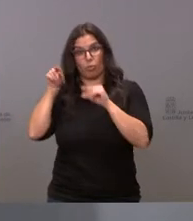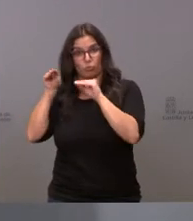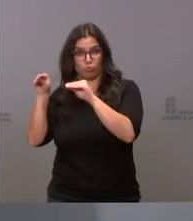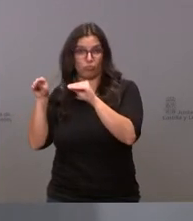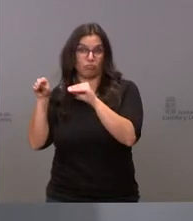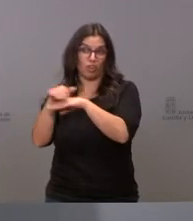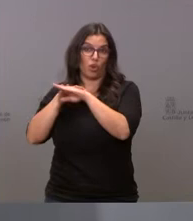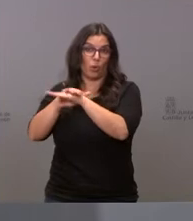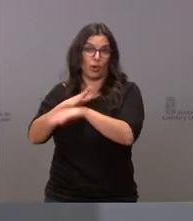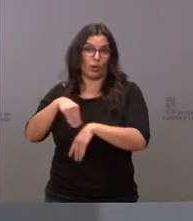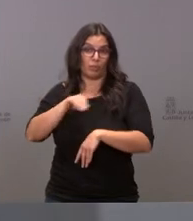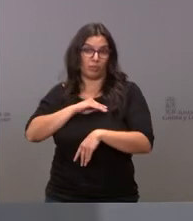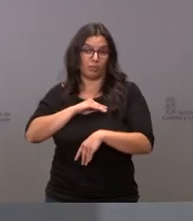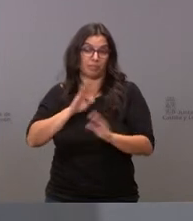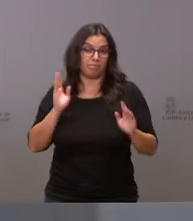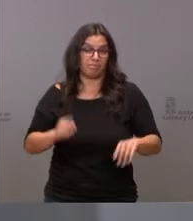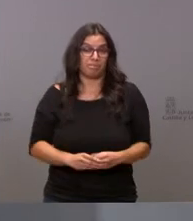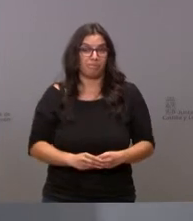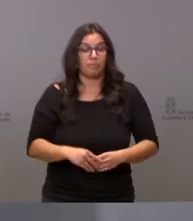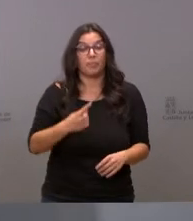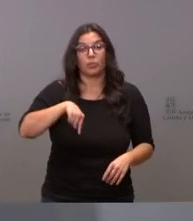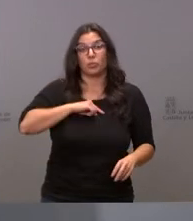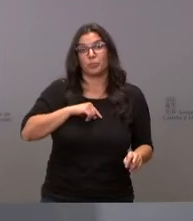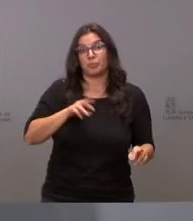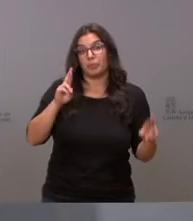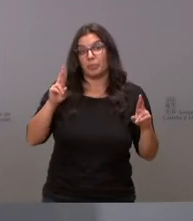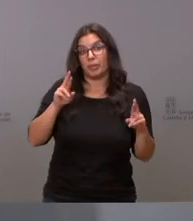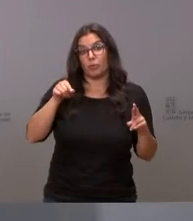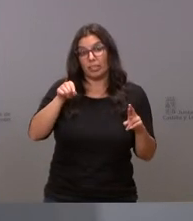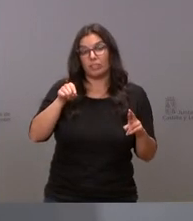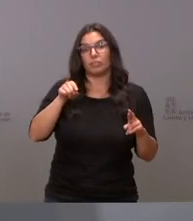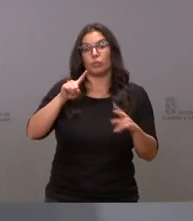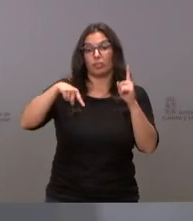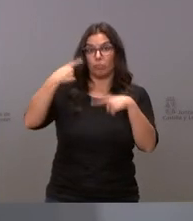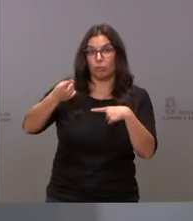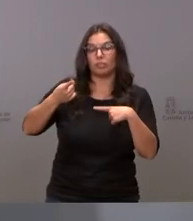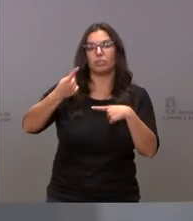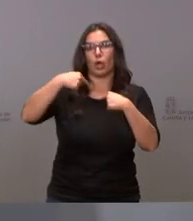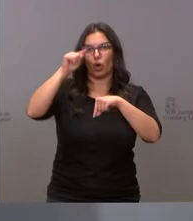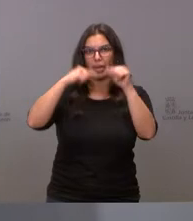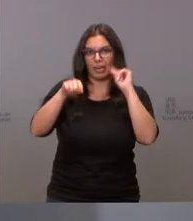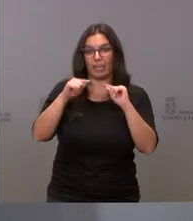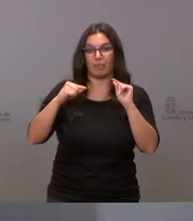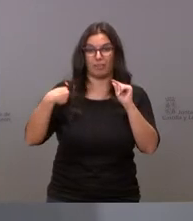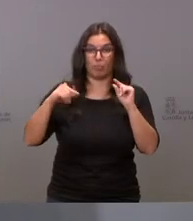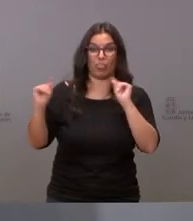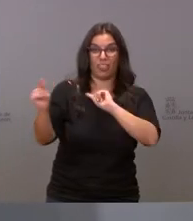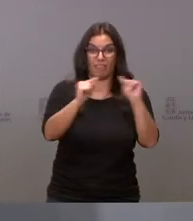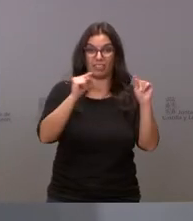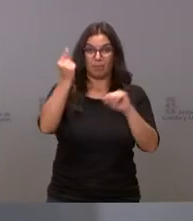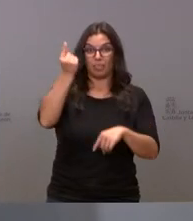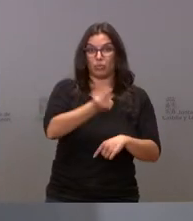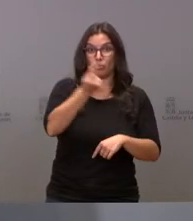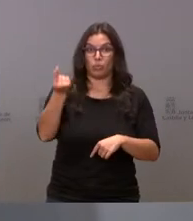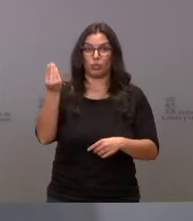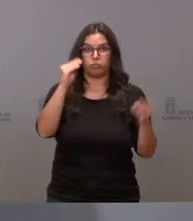del gobierno en el reto demográfico esperamos que estas cosas se corrijan y se puedan corregir en el debate presupuestario y que